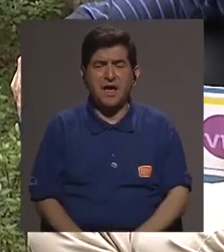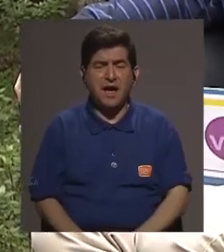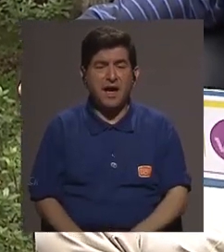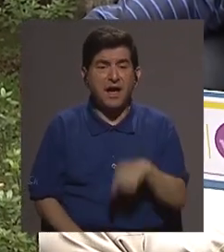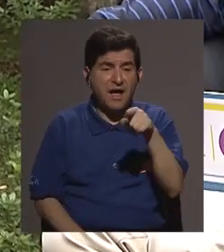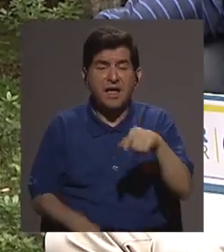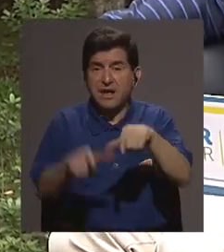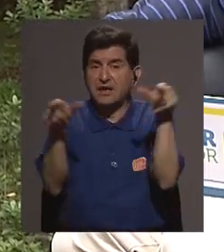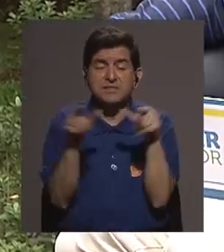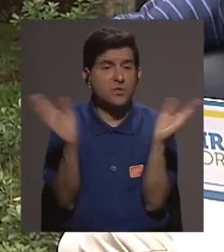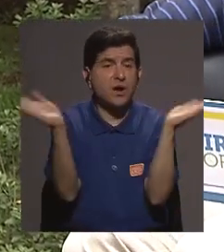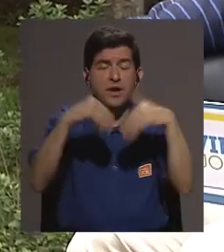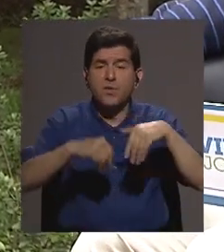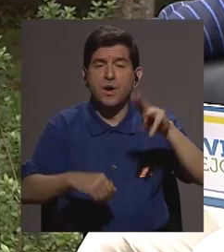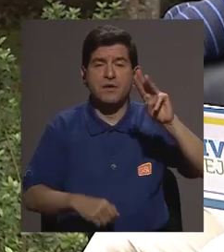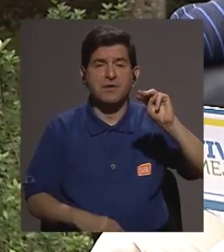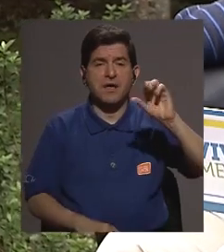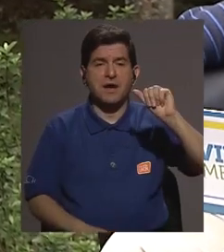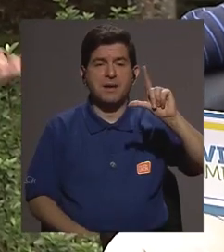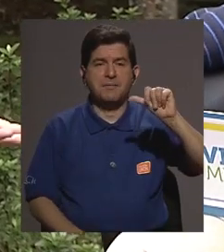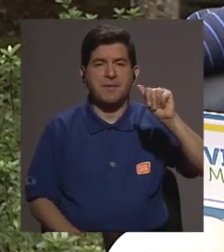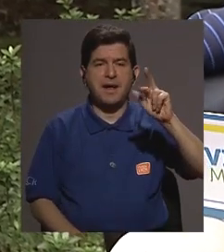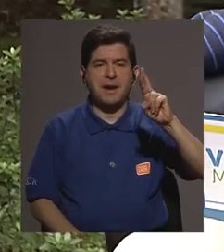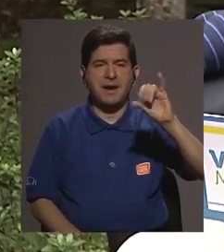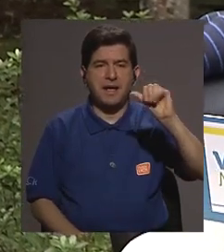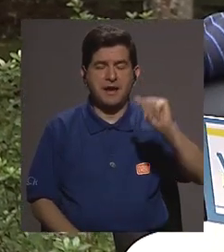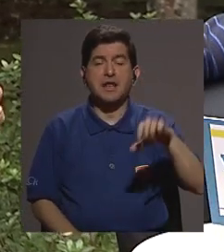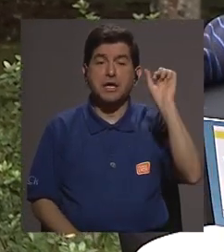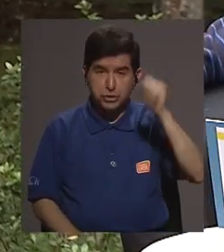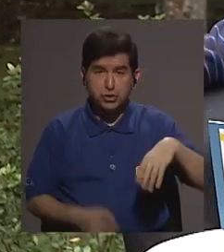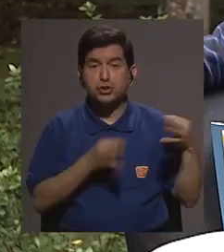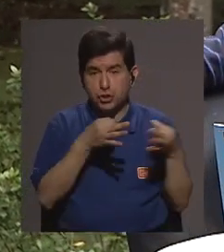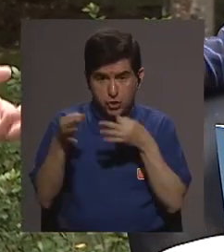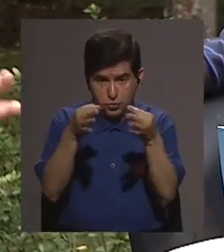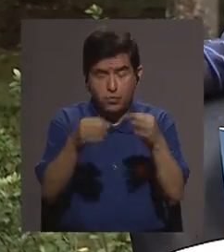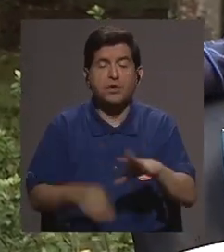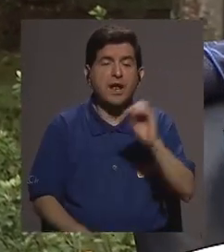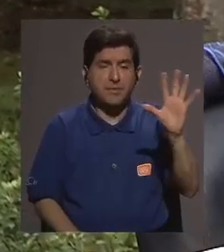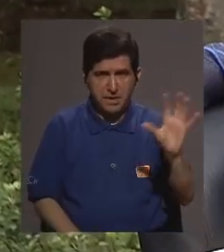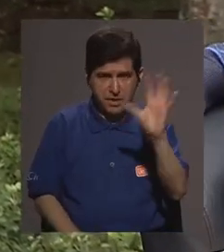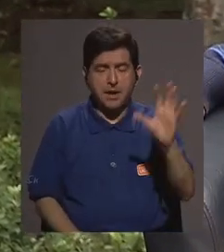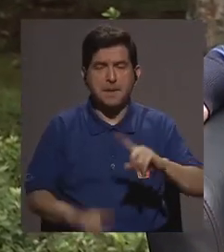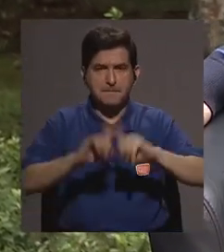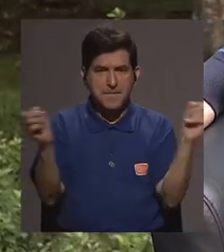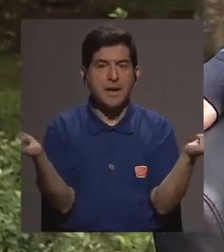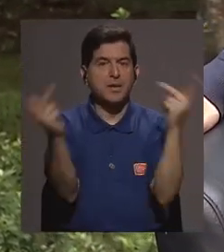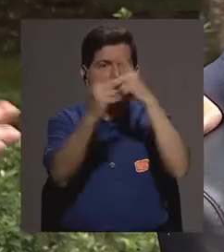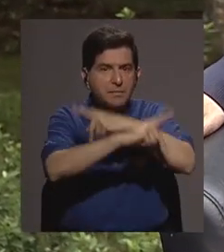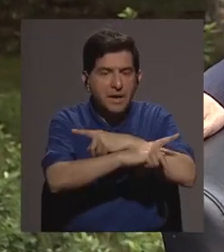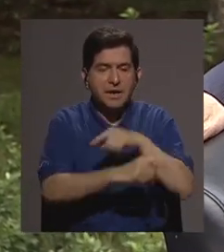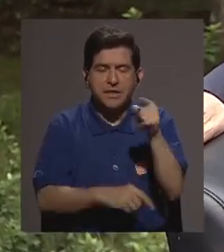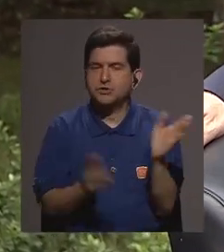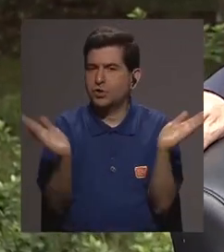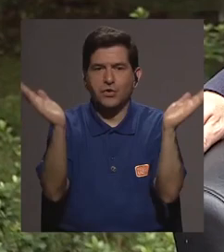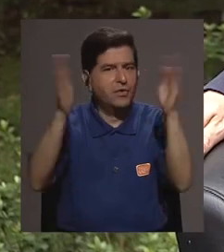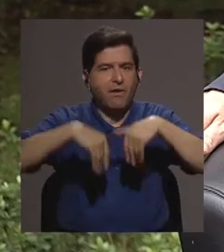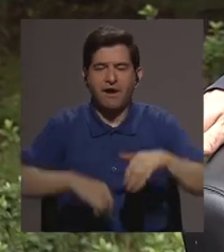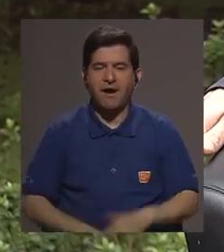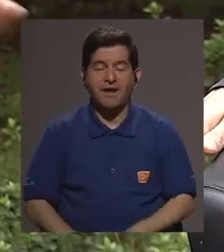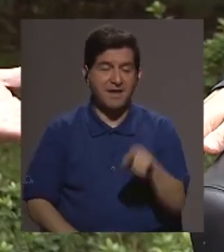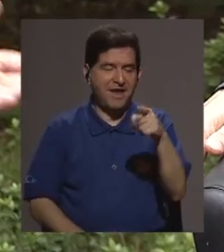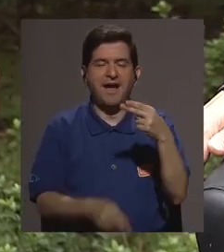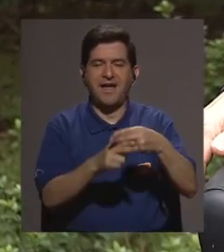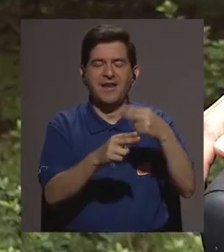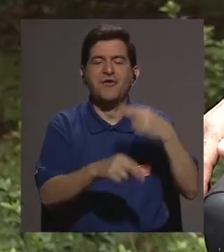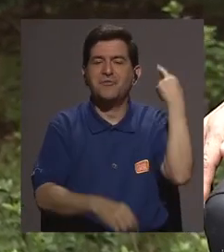Puede ser un paraíso porque no había malaria porque había malaria en Turrialba en las partes bajas del Caribe y en Paraíso pues no había